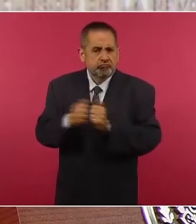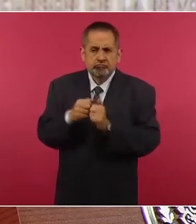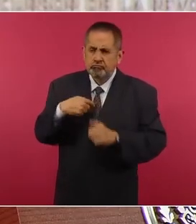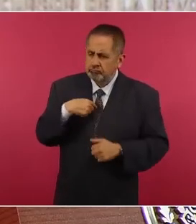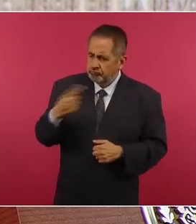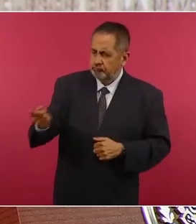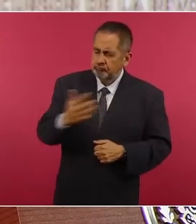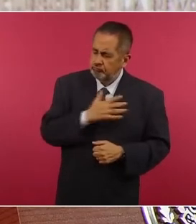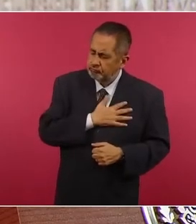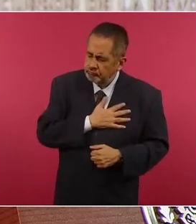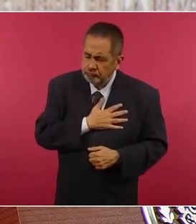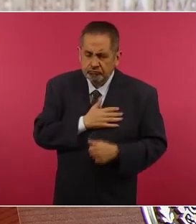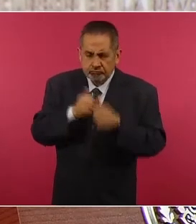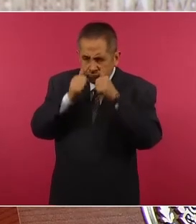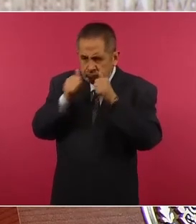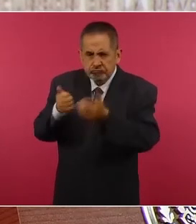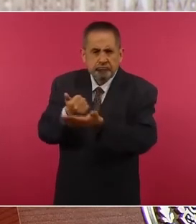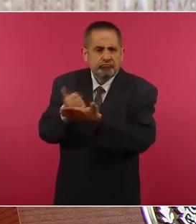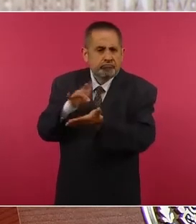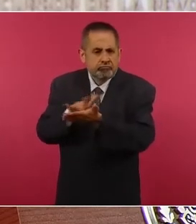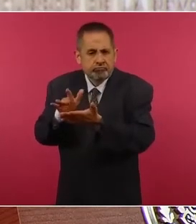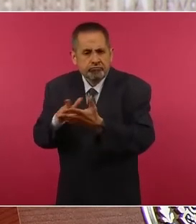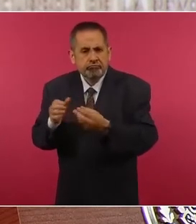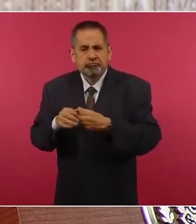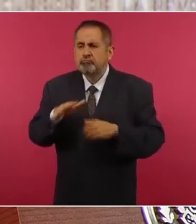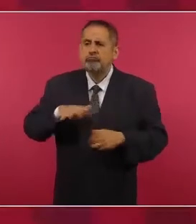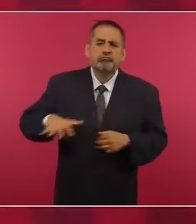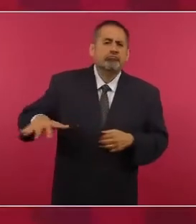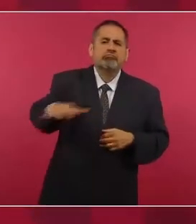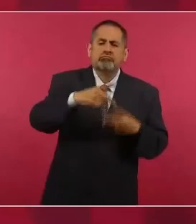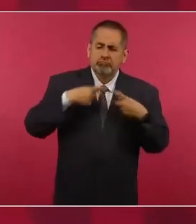prójimo, con amor al pueblo.